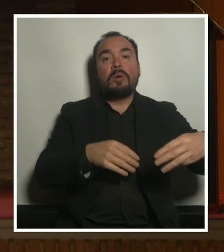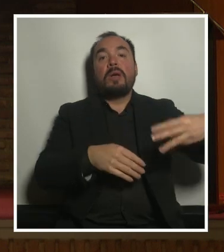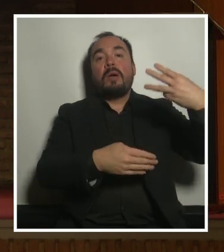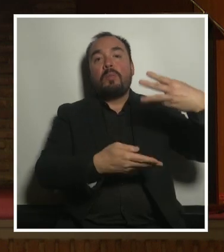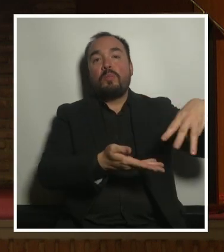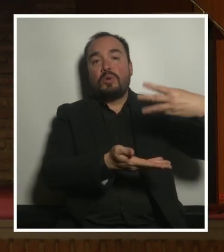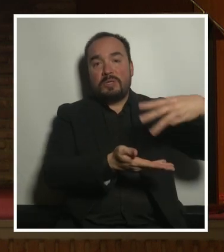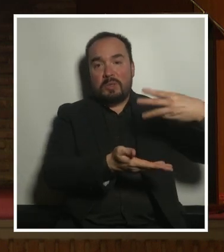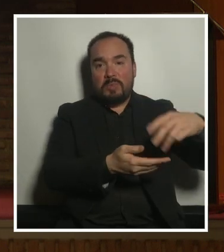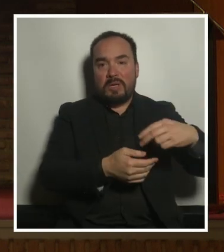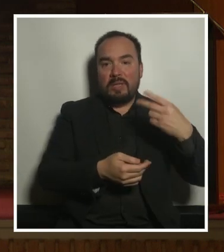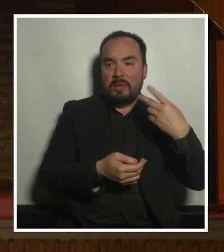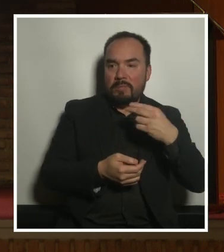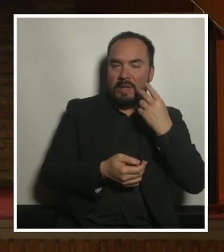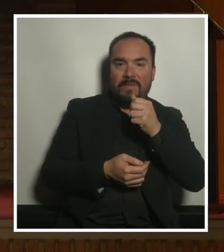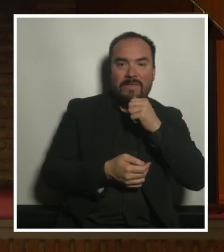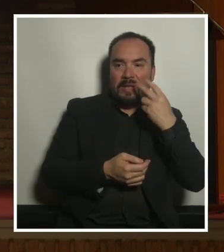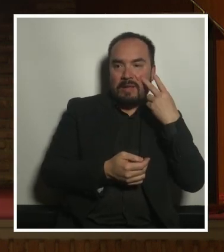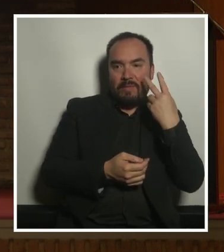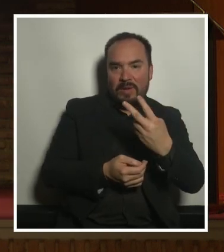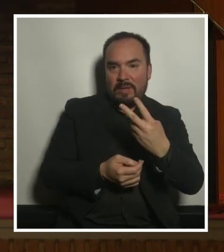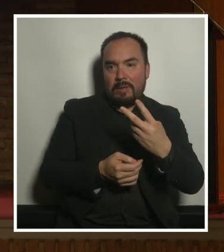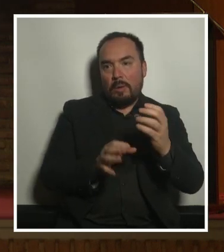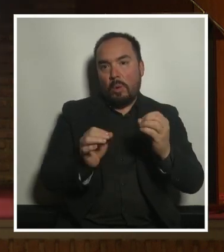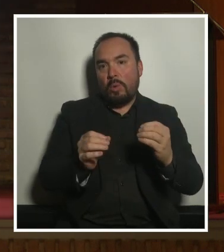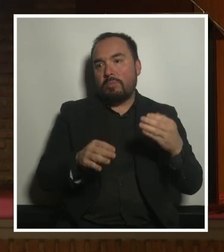cerca el espacio público que tengo en el municipio de al lado.